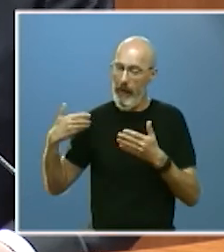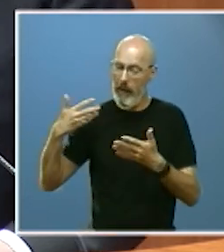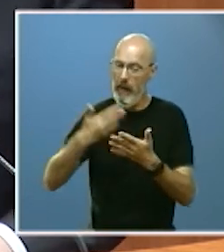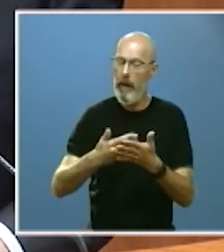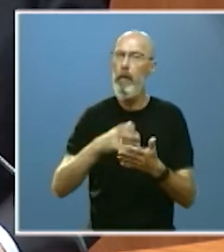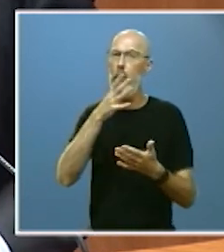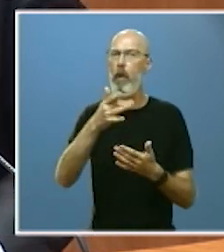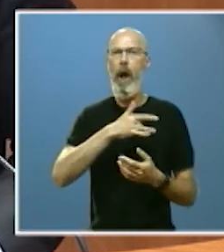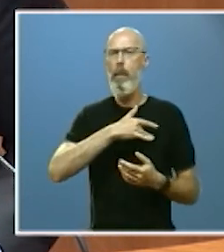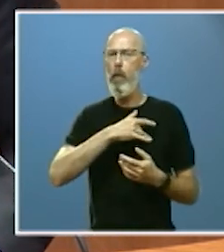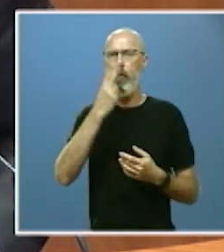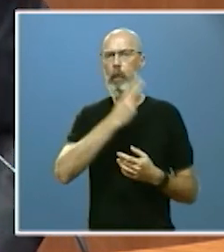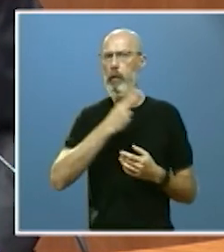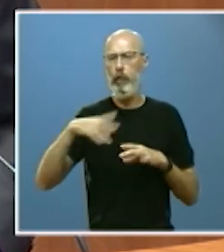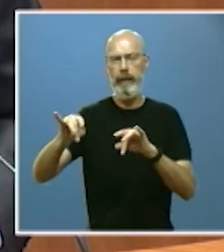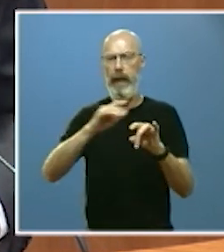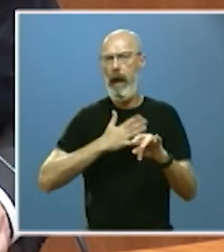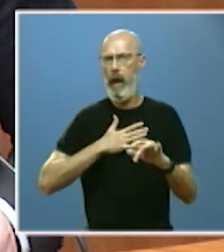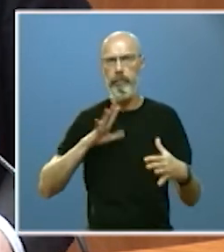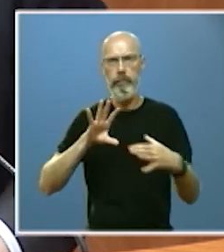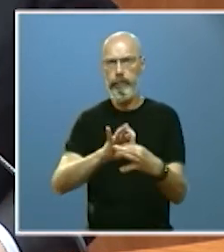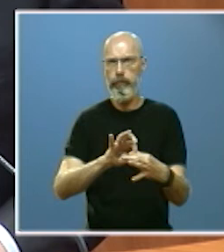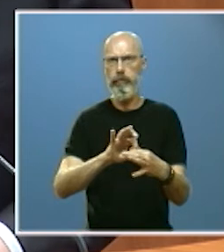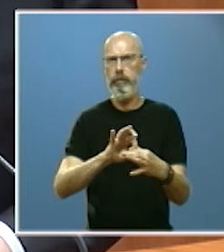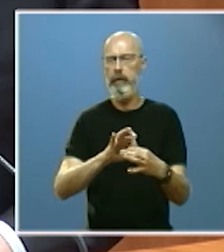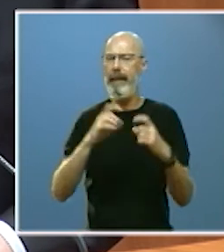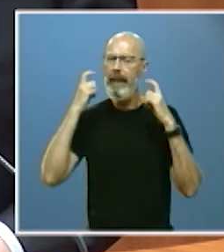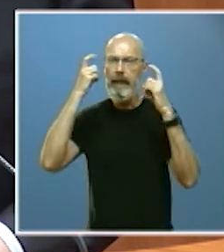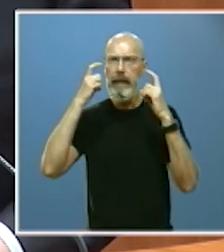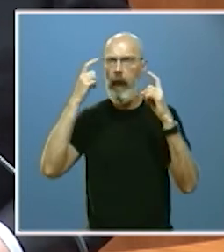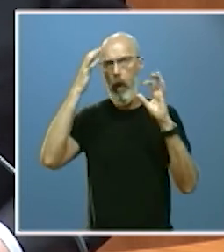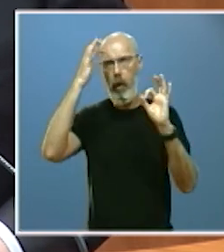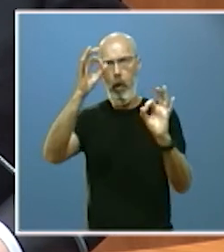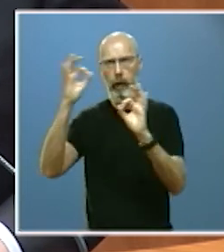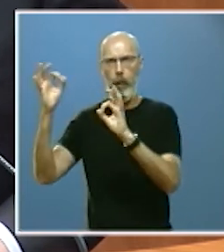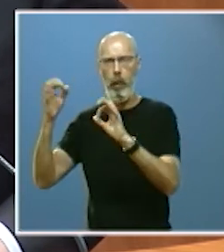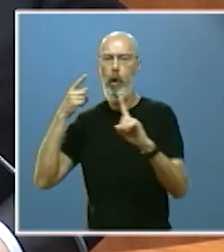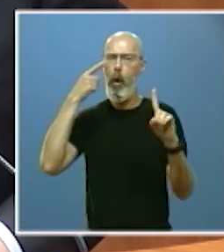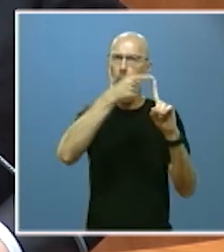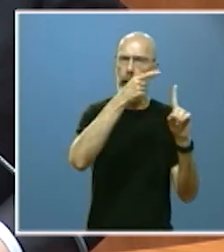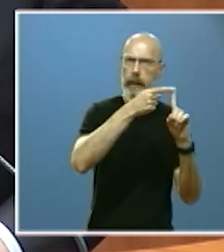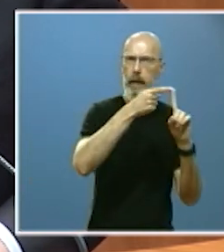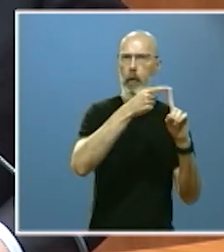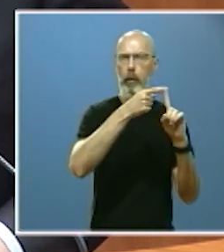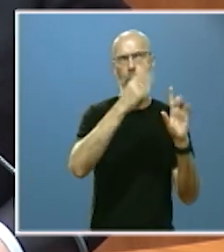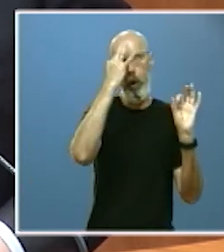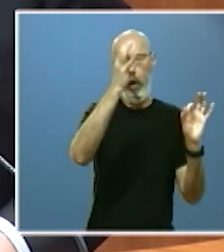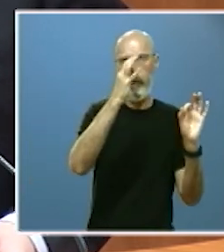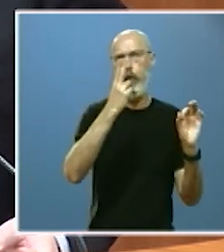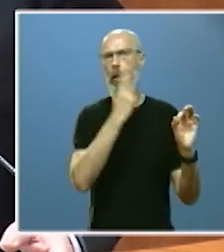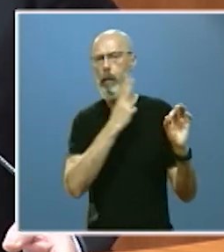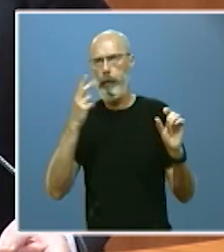el compromiso con nuestra tierra intentando ser coherentes con los objetivos y con los compromisos